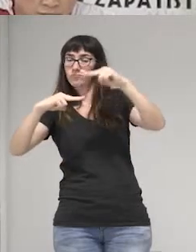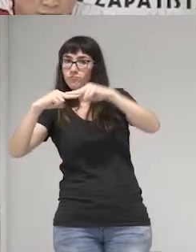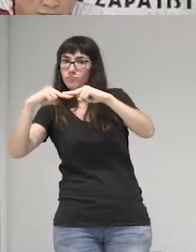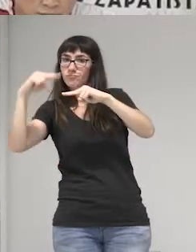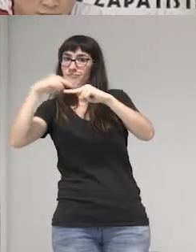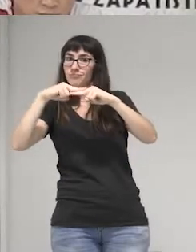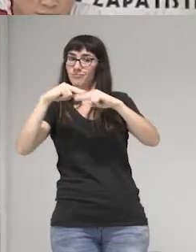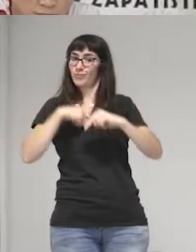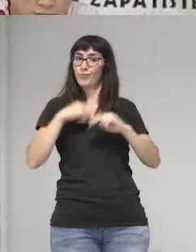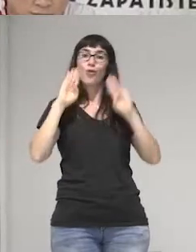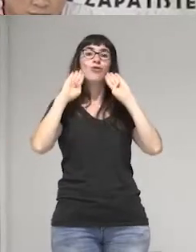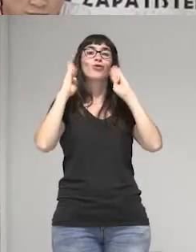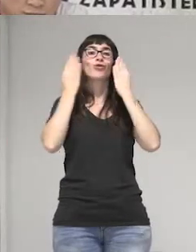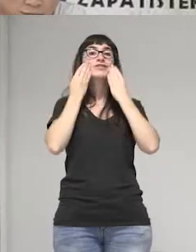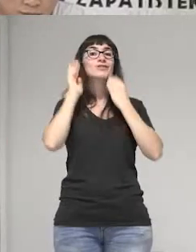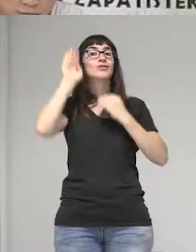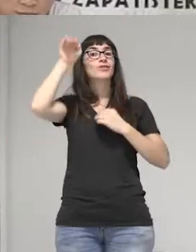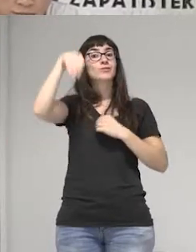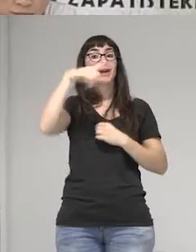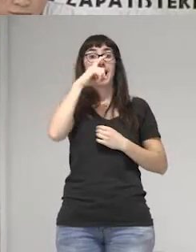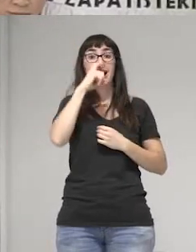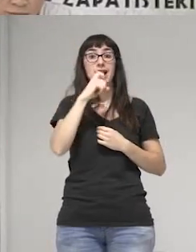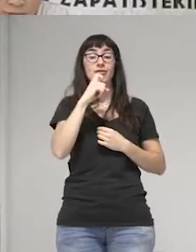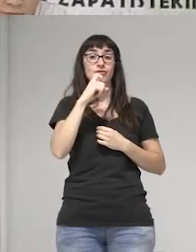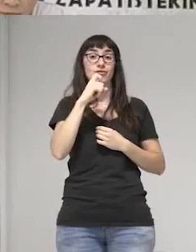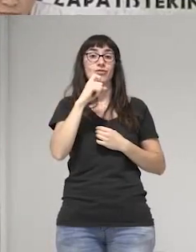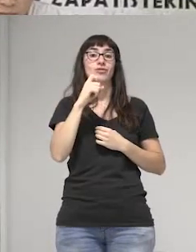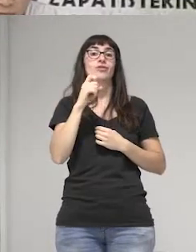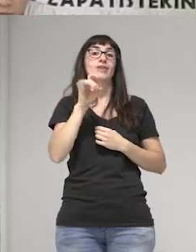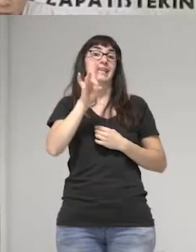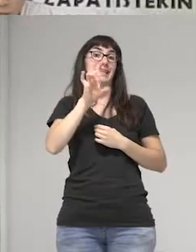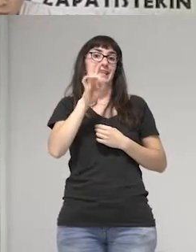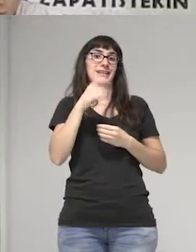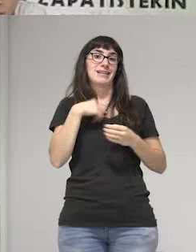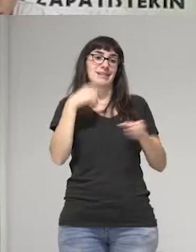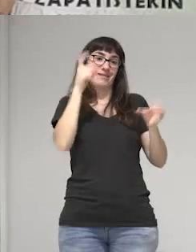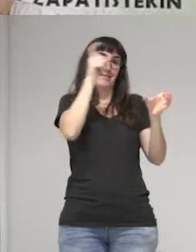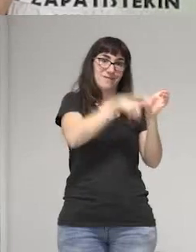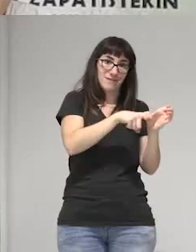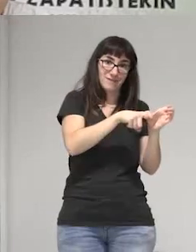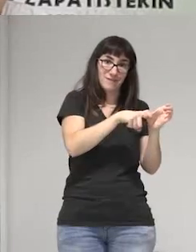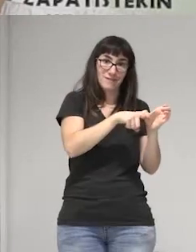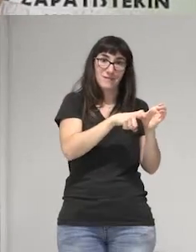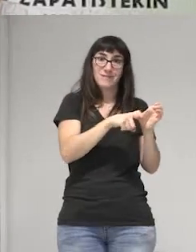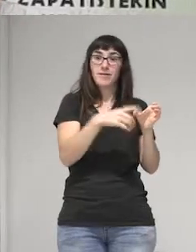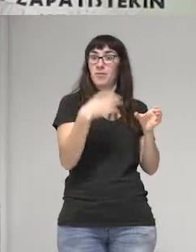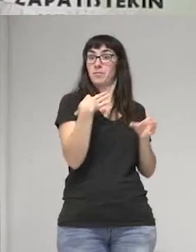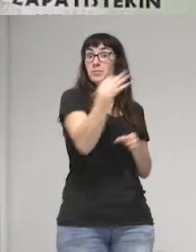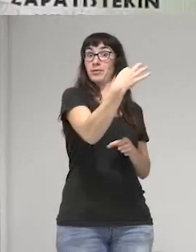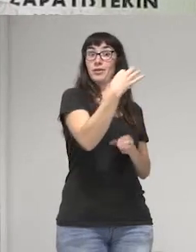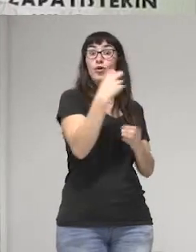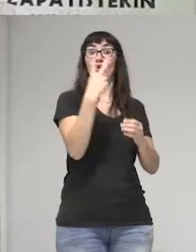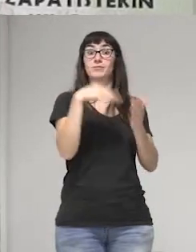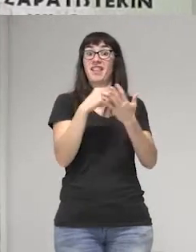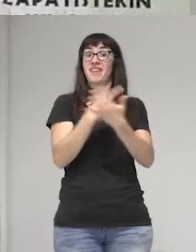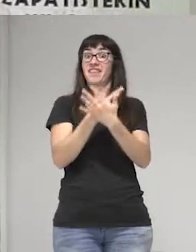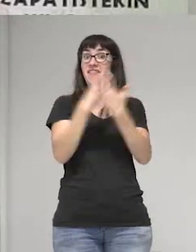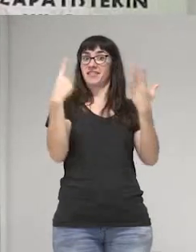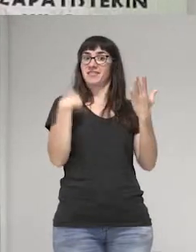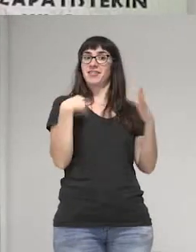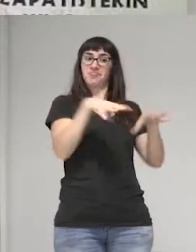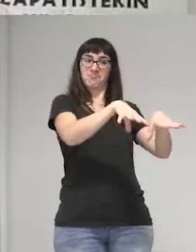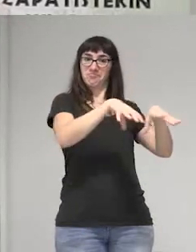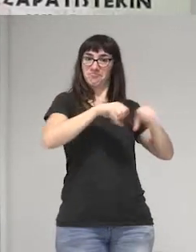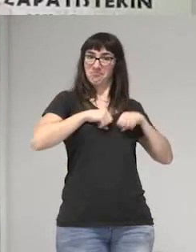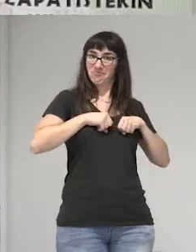al Congreso de la República en el año 2015, soy electa, 2016 tomo posesión y por